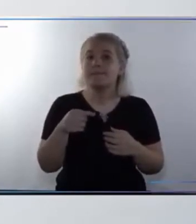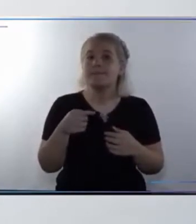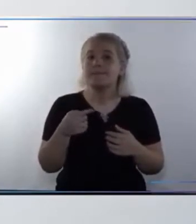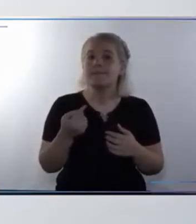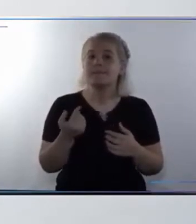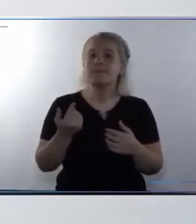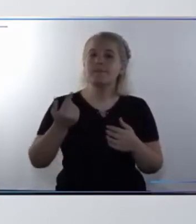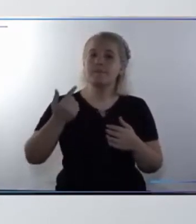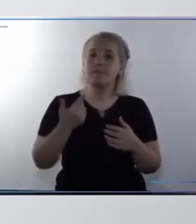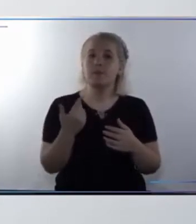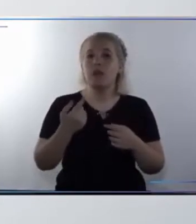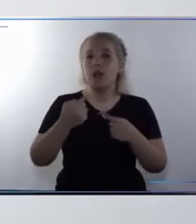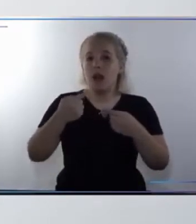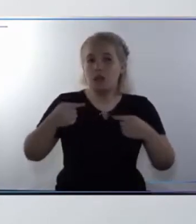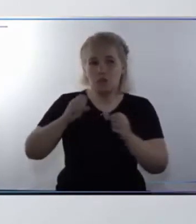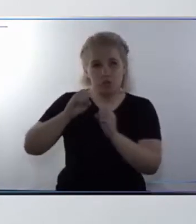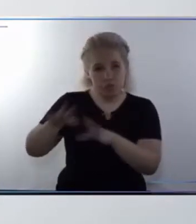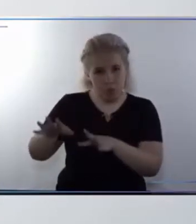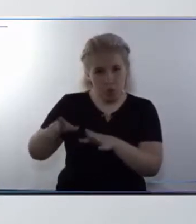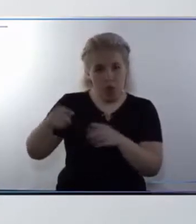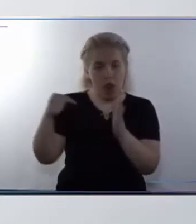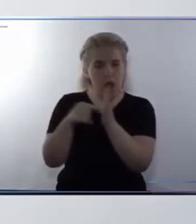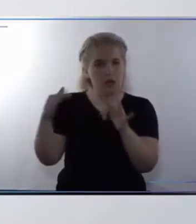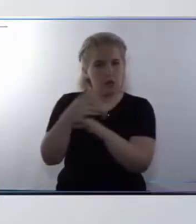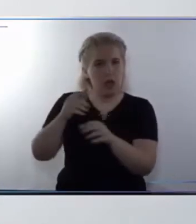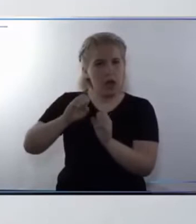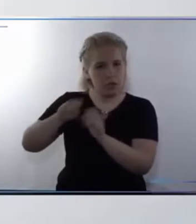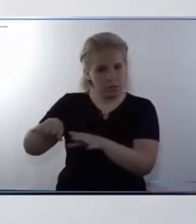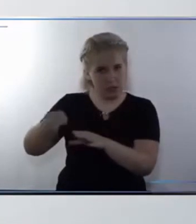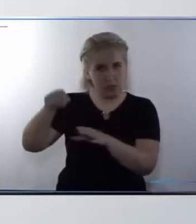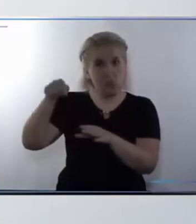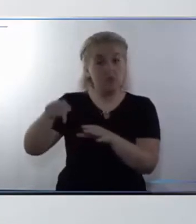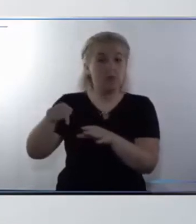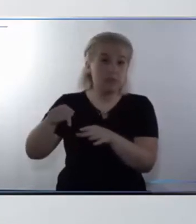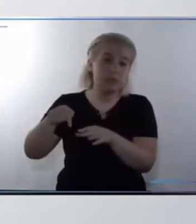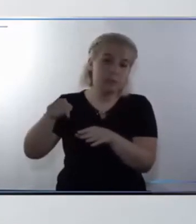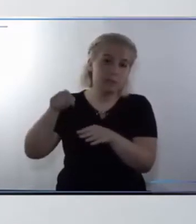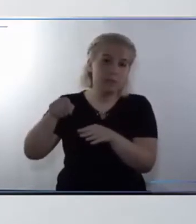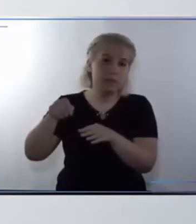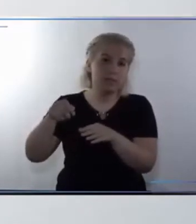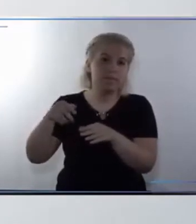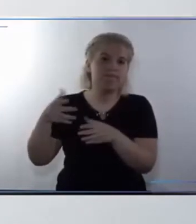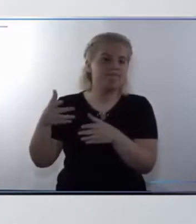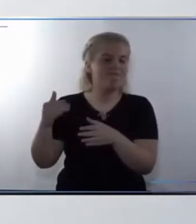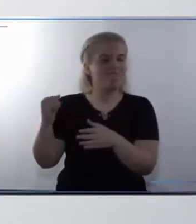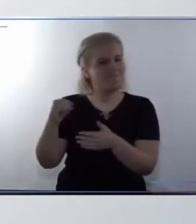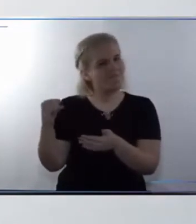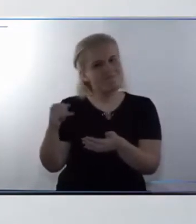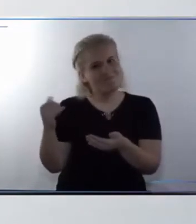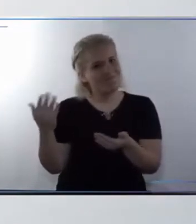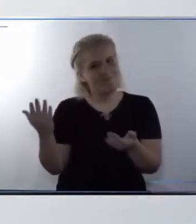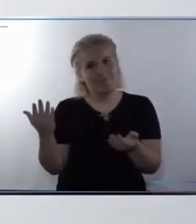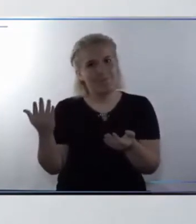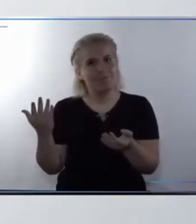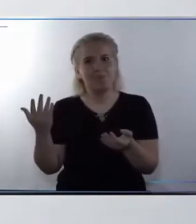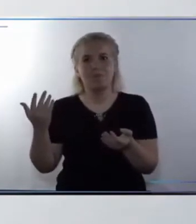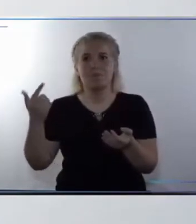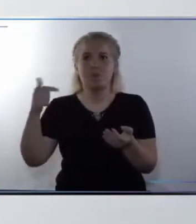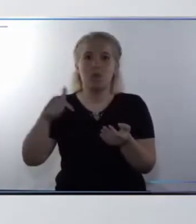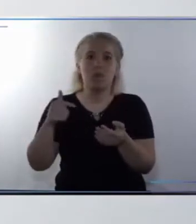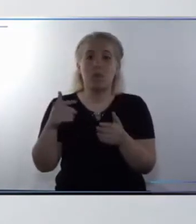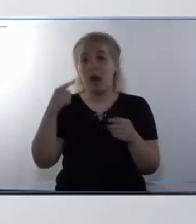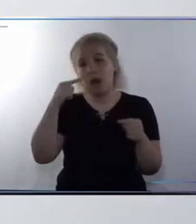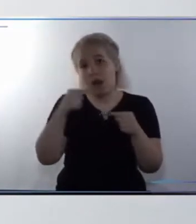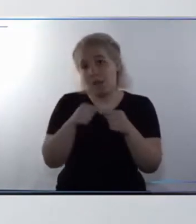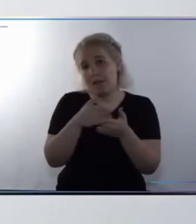residuos sólidos urbanos, que es un tema muy importante, es una tendencia negativa, tanto para la meta intermedia como